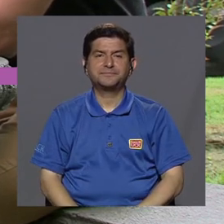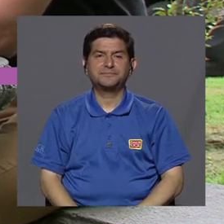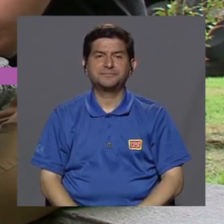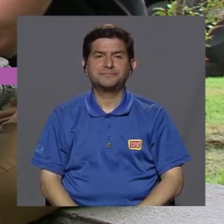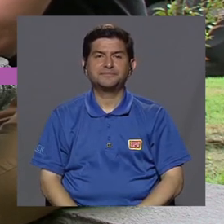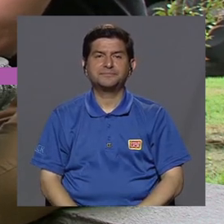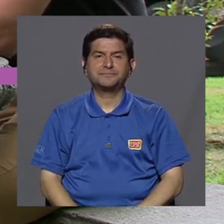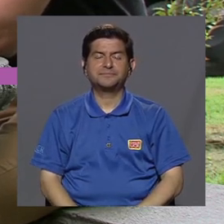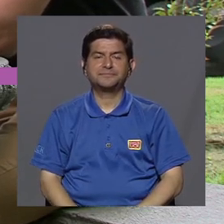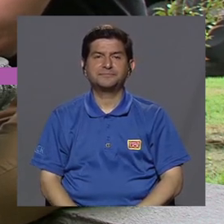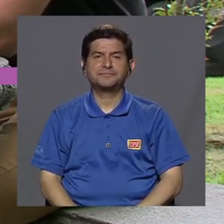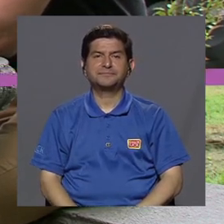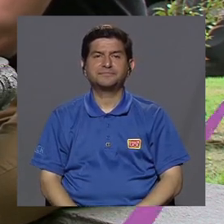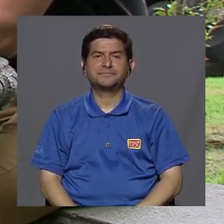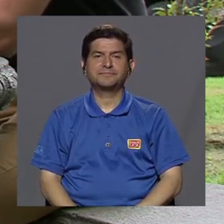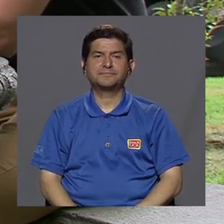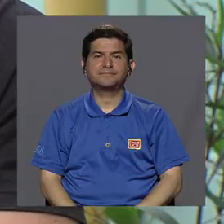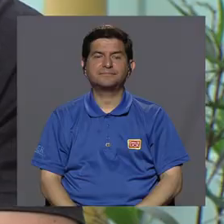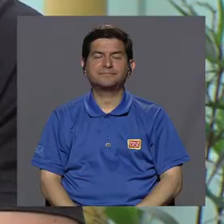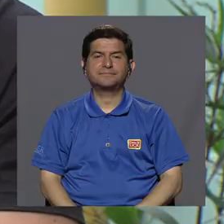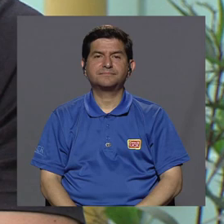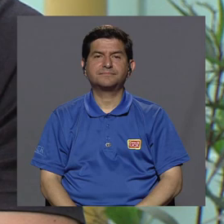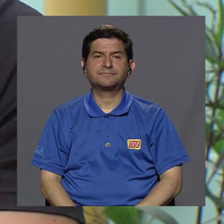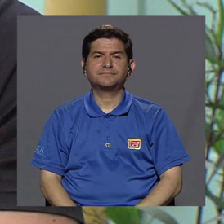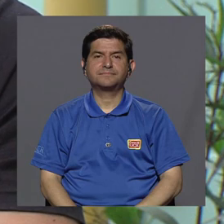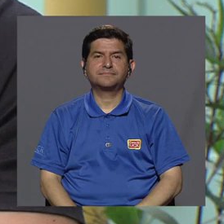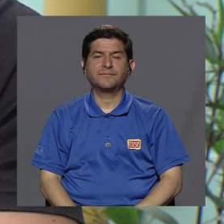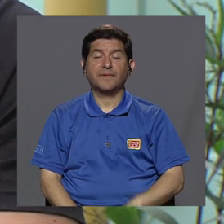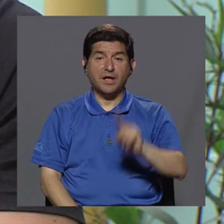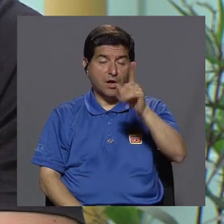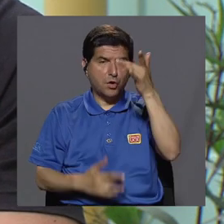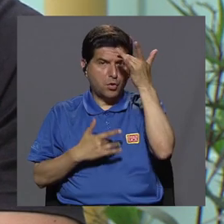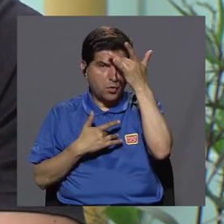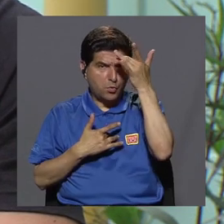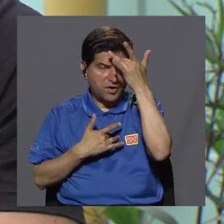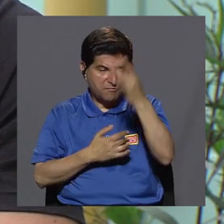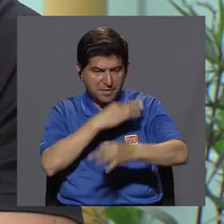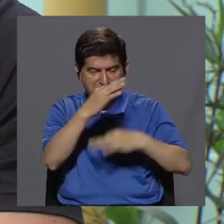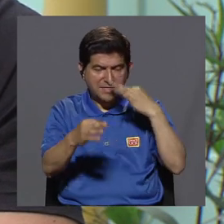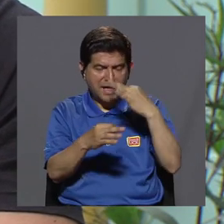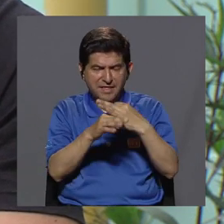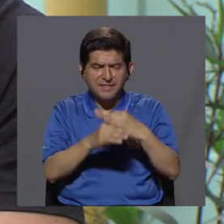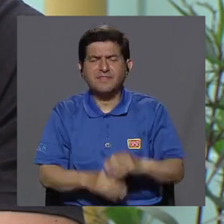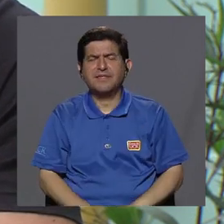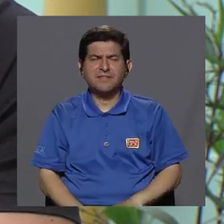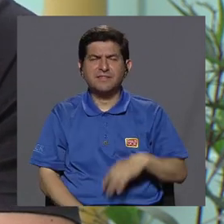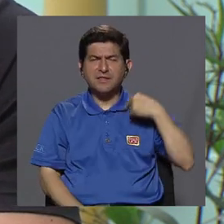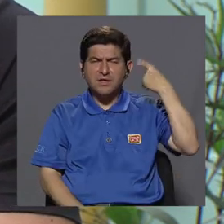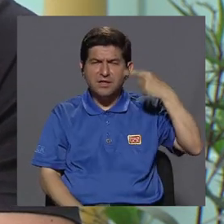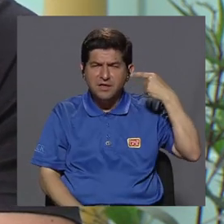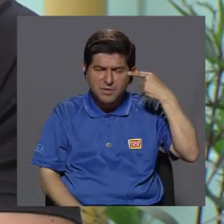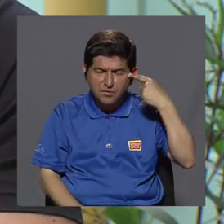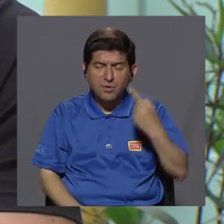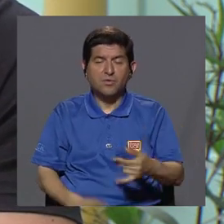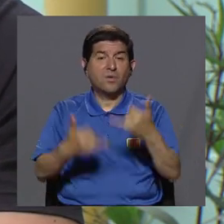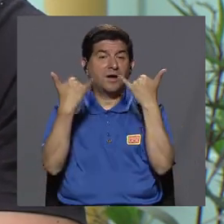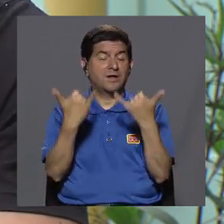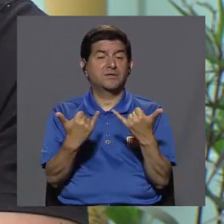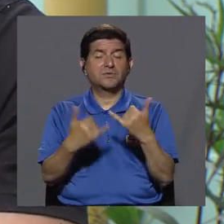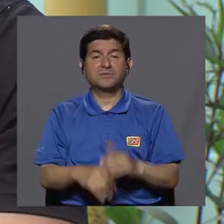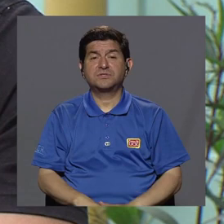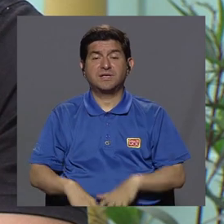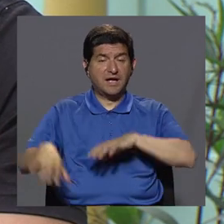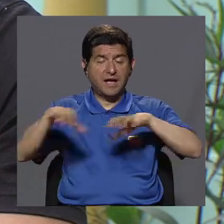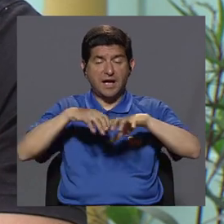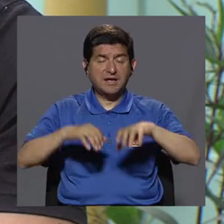Entonces, ¿cuándo es una enfermedad de tipo demencial? ¿Cuándo vamos perdiendo las actividades básicas